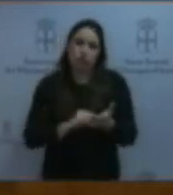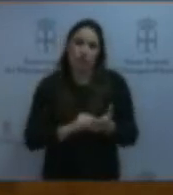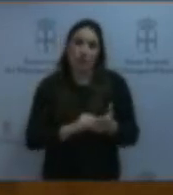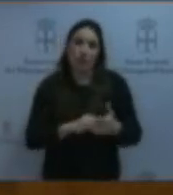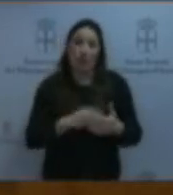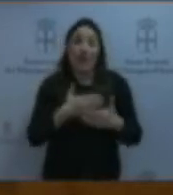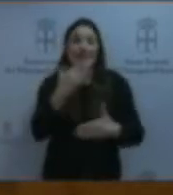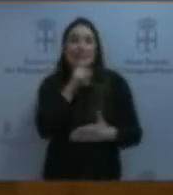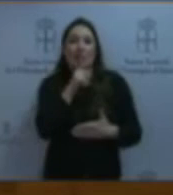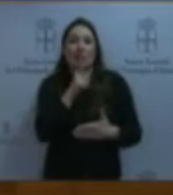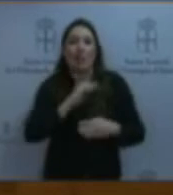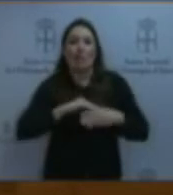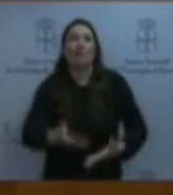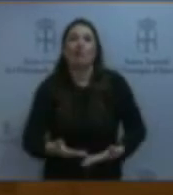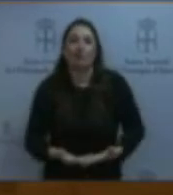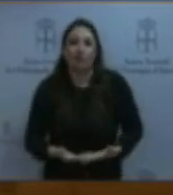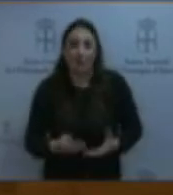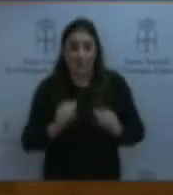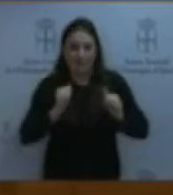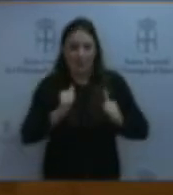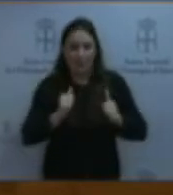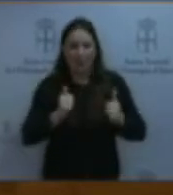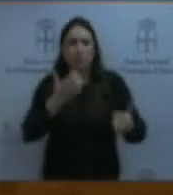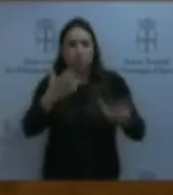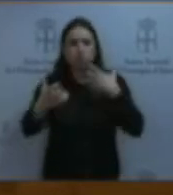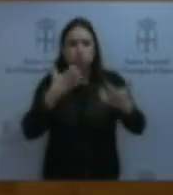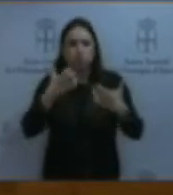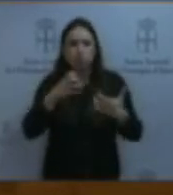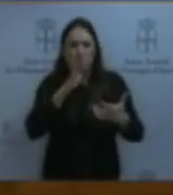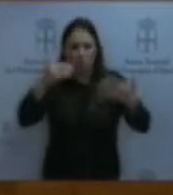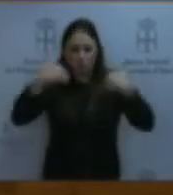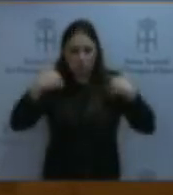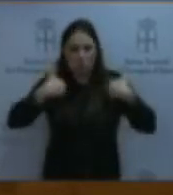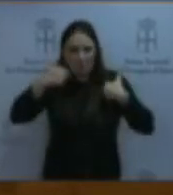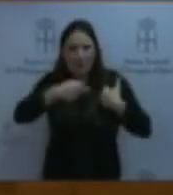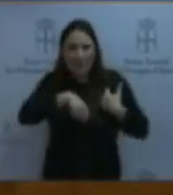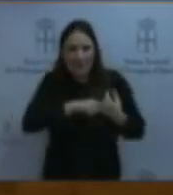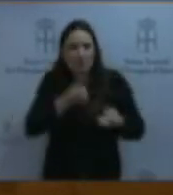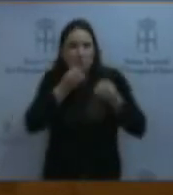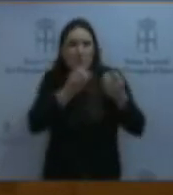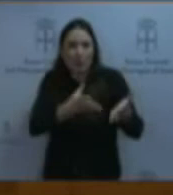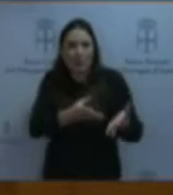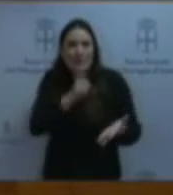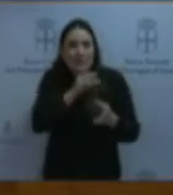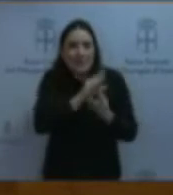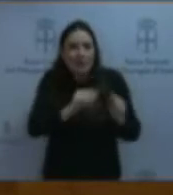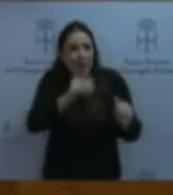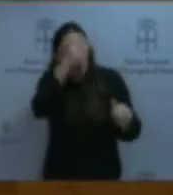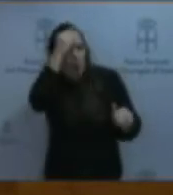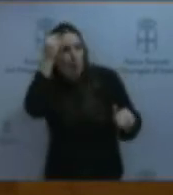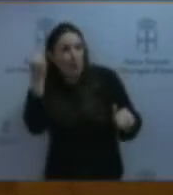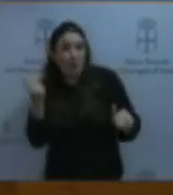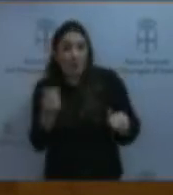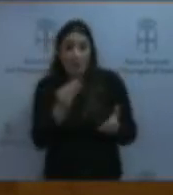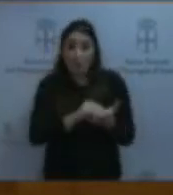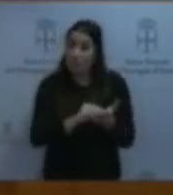de silencio y hacer eco de la barbarie que se sufrió en este país. Silencio, amnesia es el calificativo que